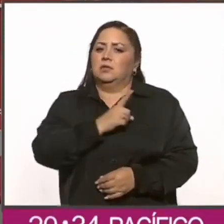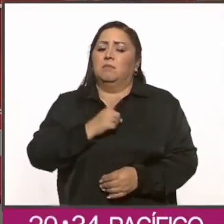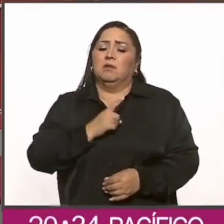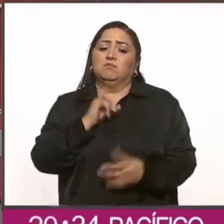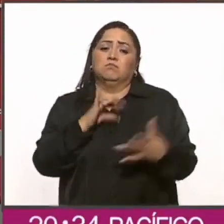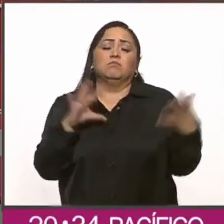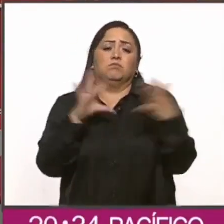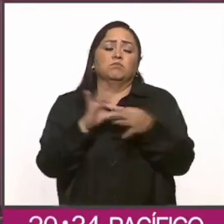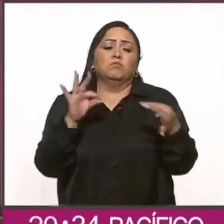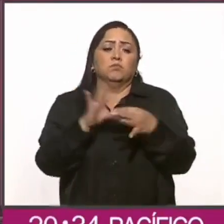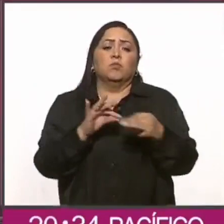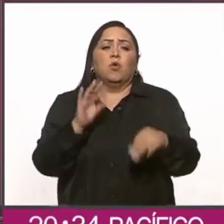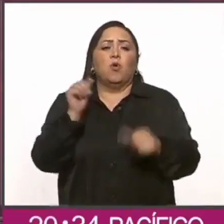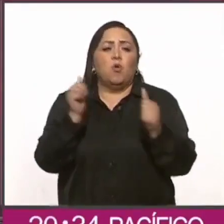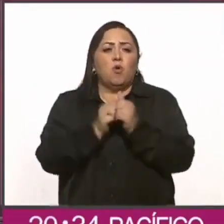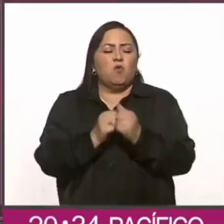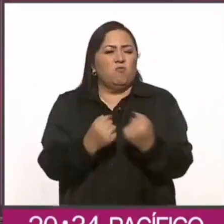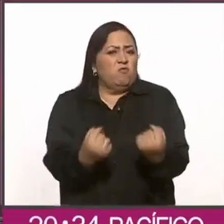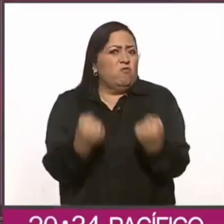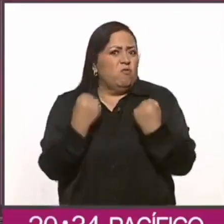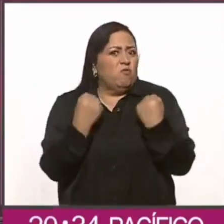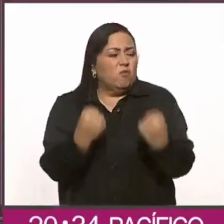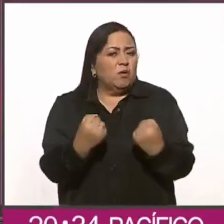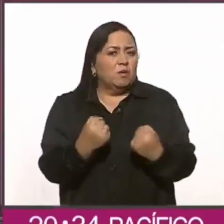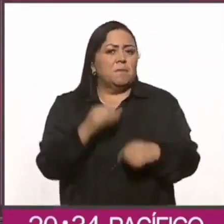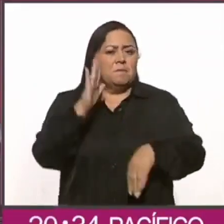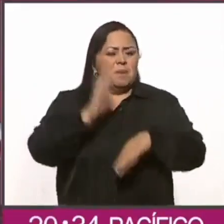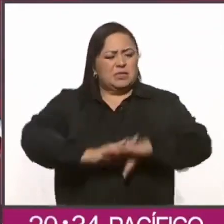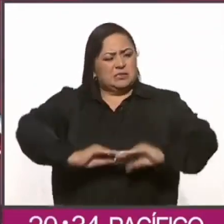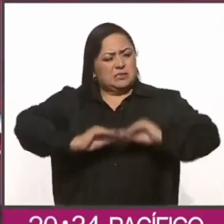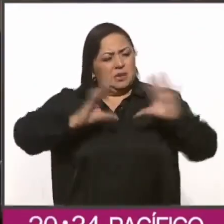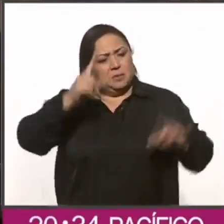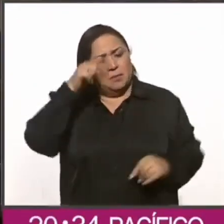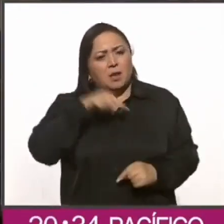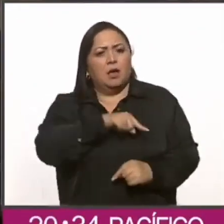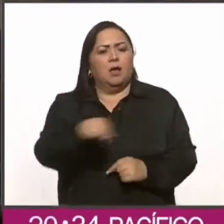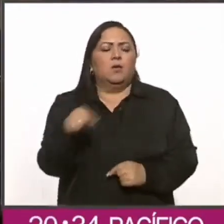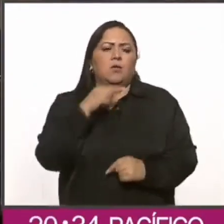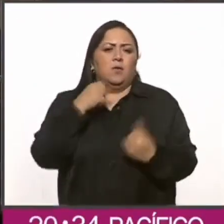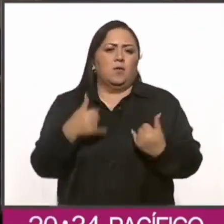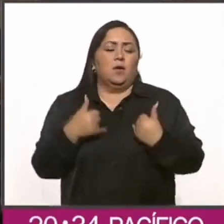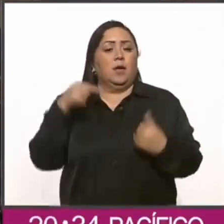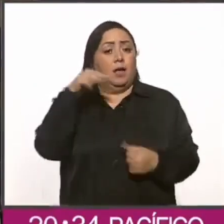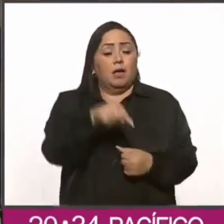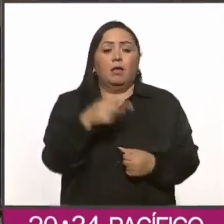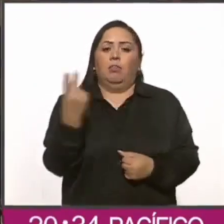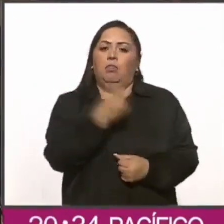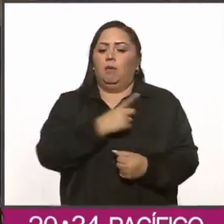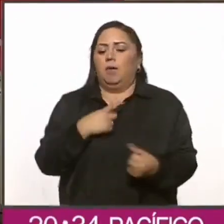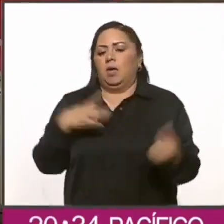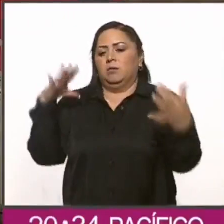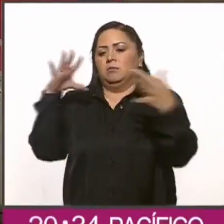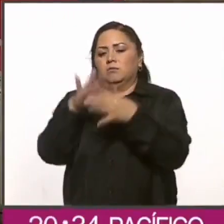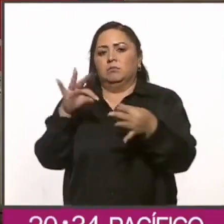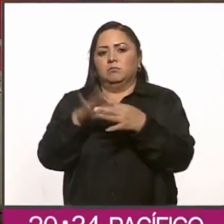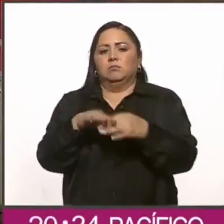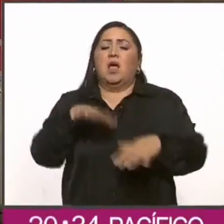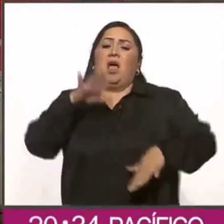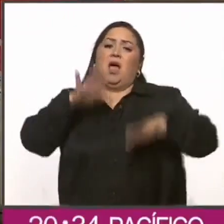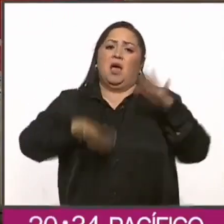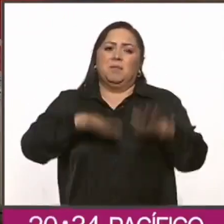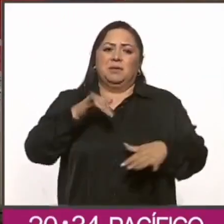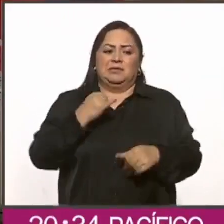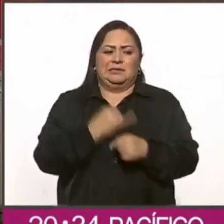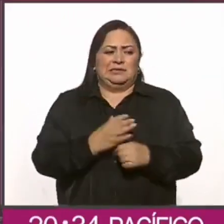tocar con mucha fuerza, con mucha claridad. Ahí tenemos que hablar de temas a veces